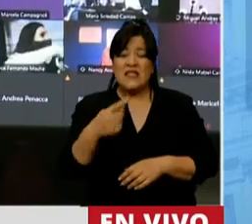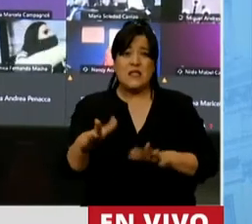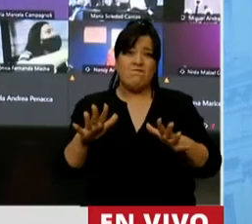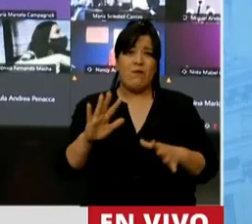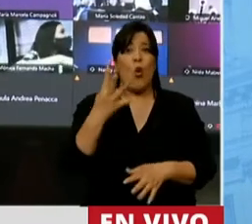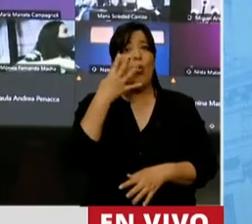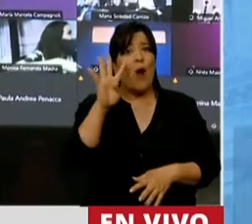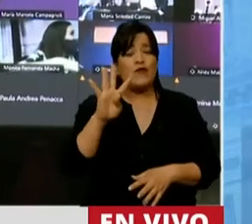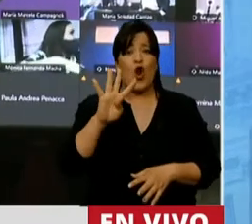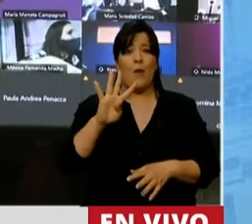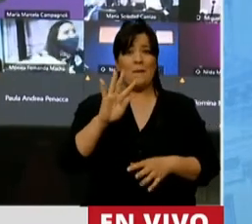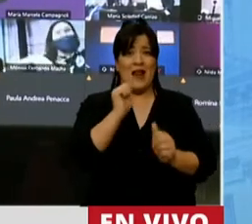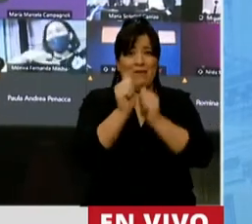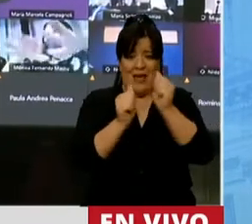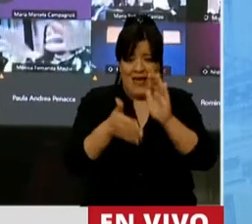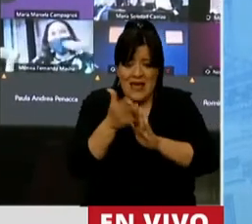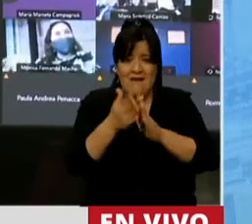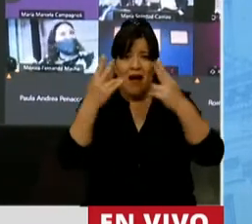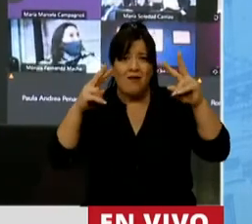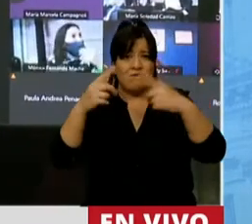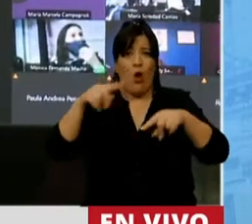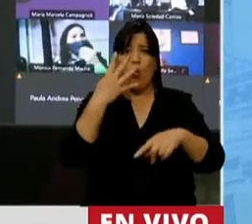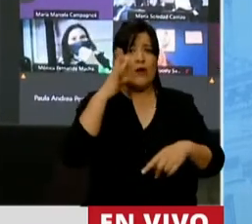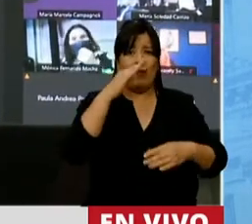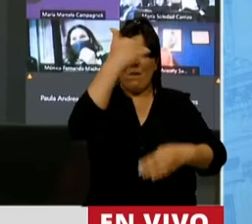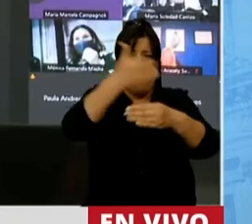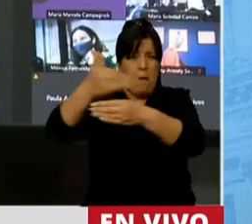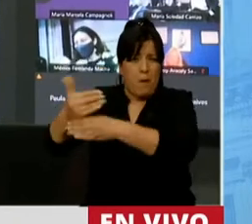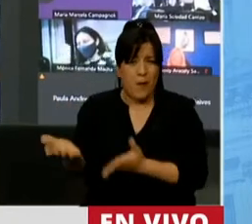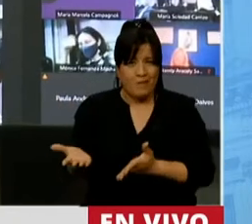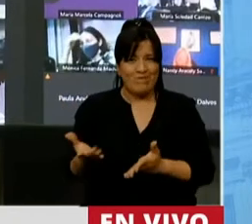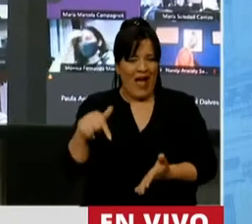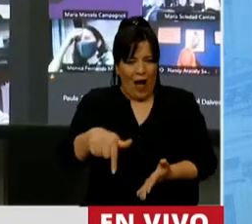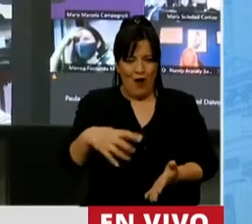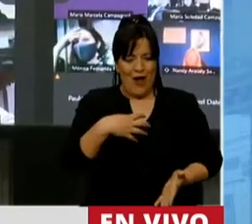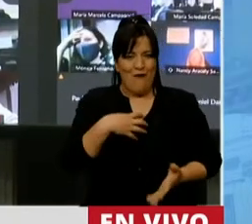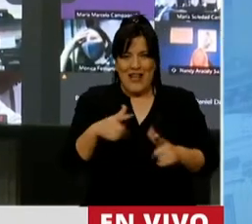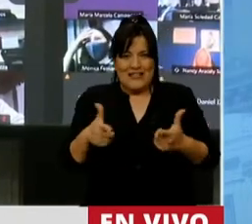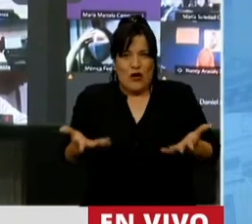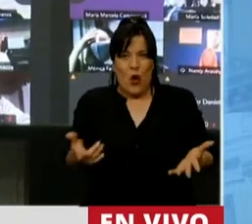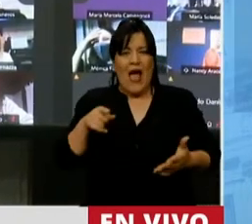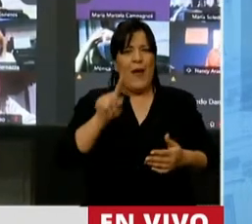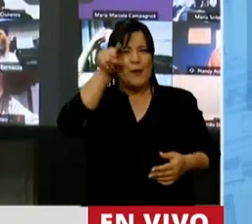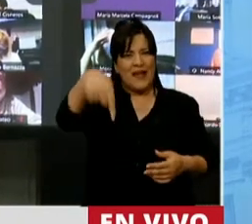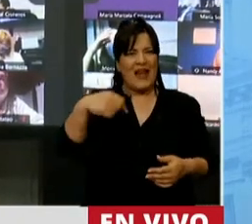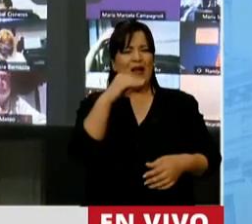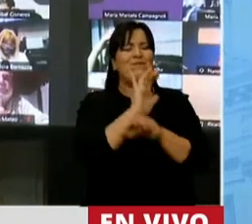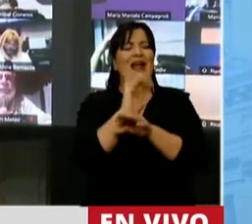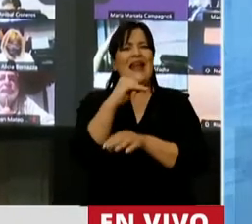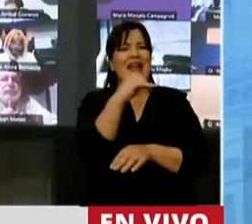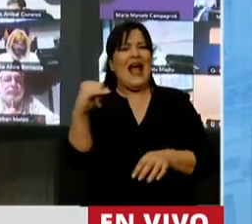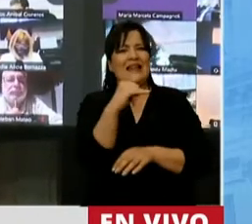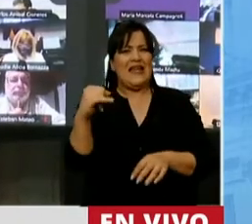más de 4.000 emprendimientos turísticos. Esta desconfianza que generó el gobierno tuvo un impacto negativo en el mercado